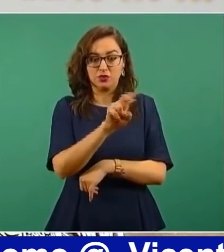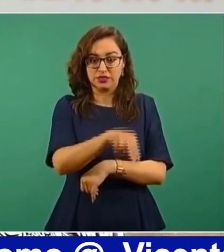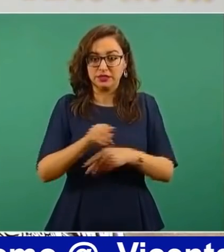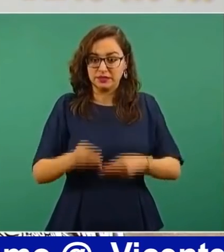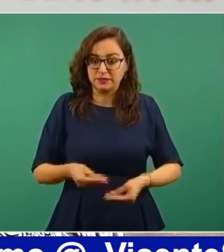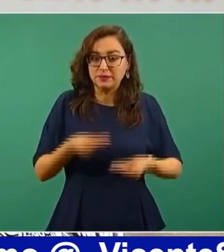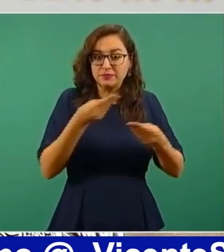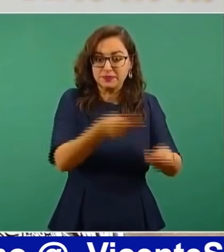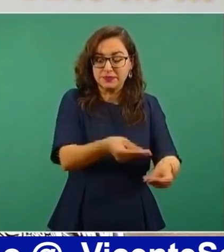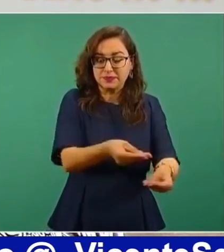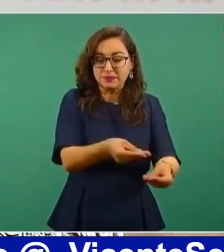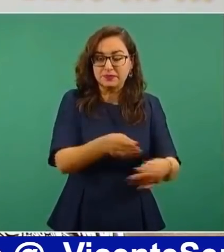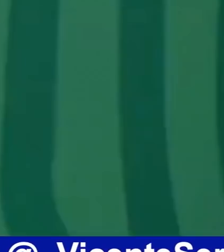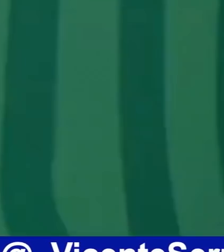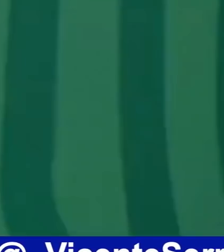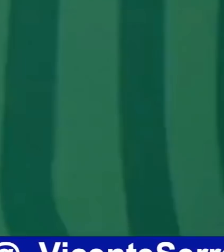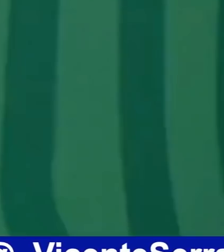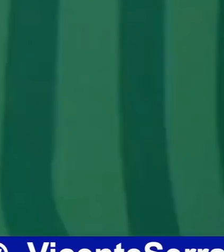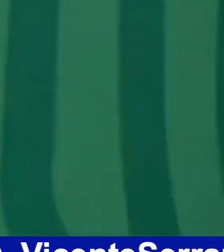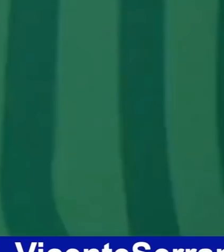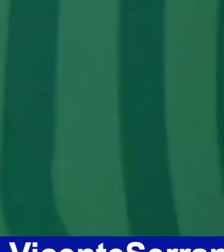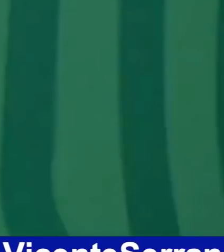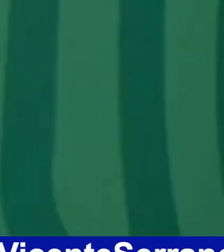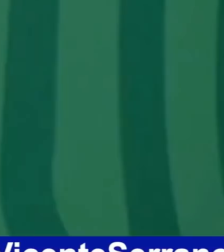y ahí se lee